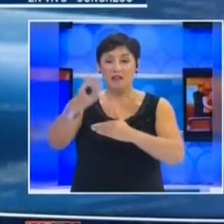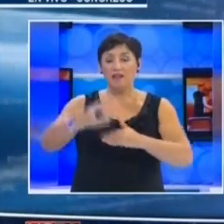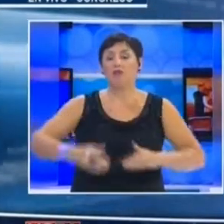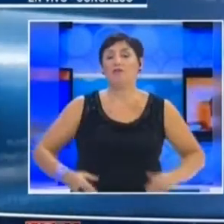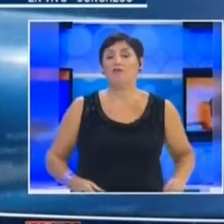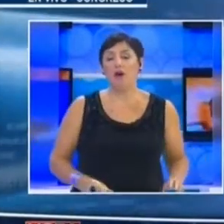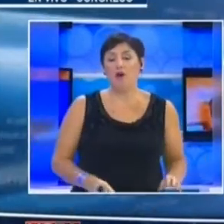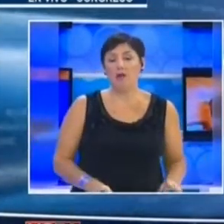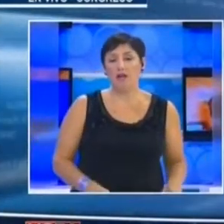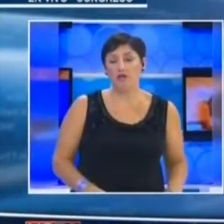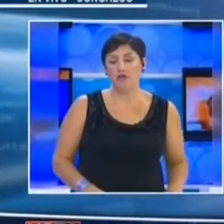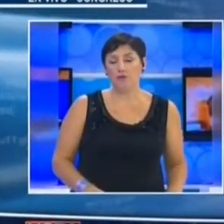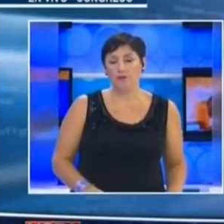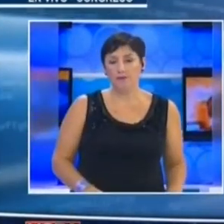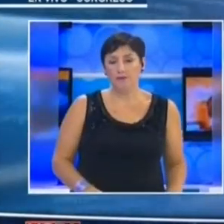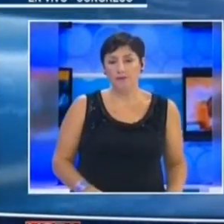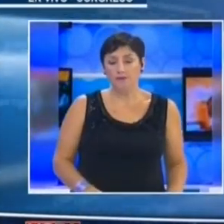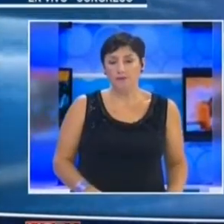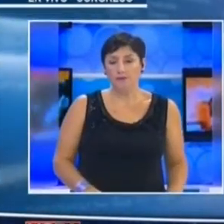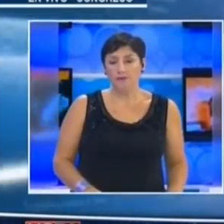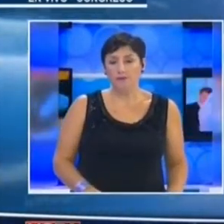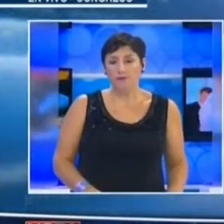que hay de los damnificados en Valparaíso?